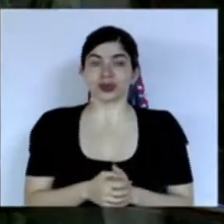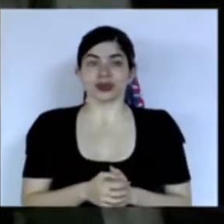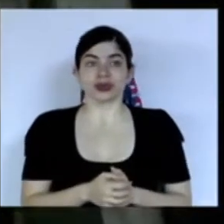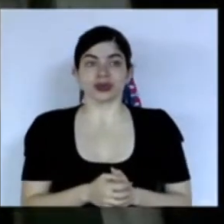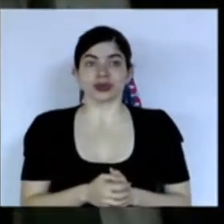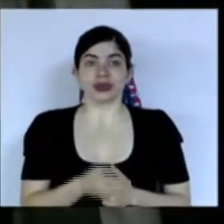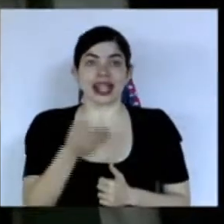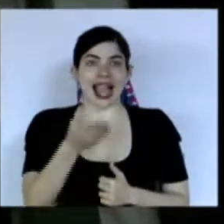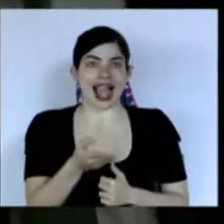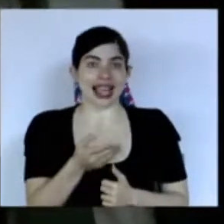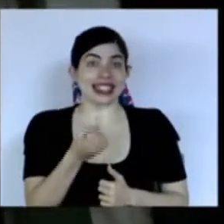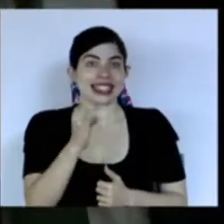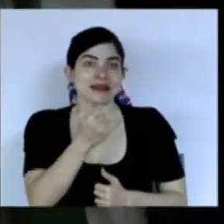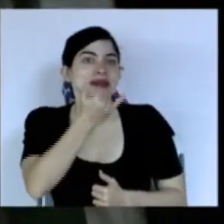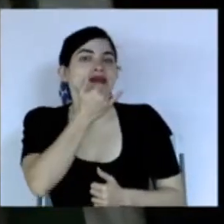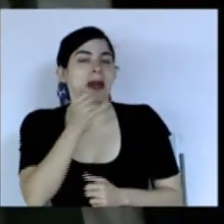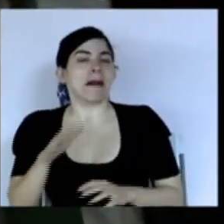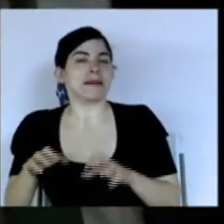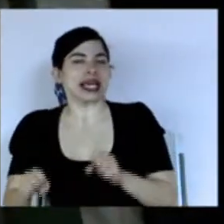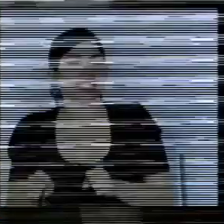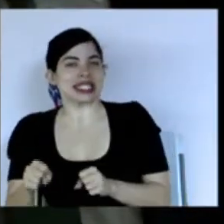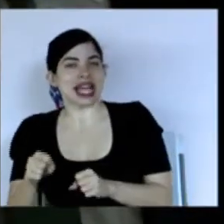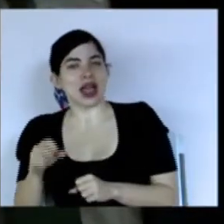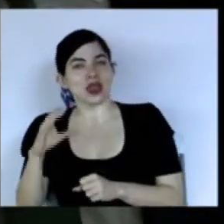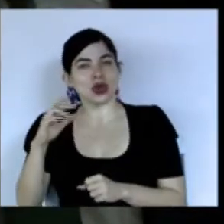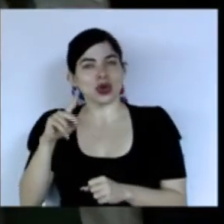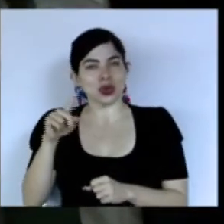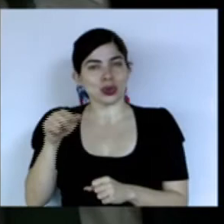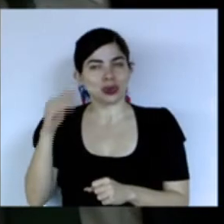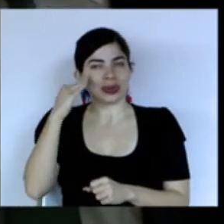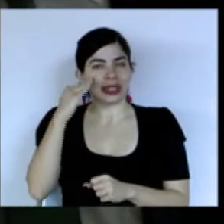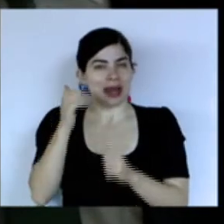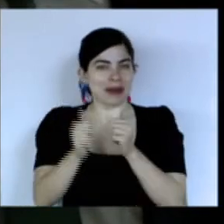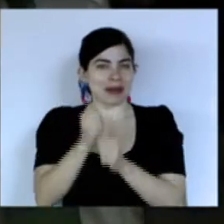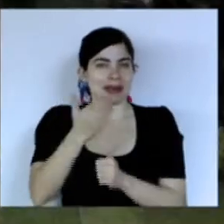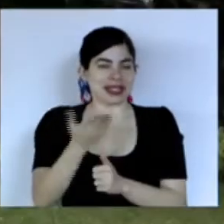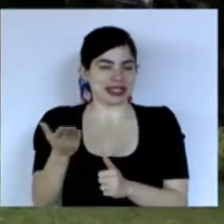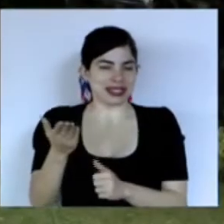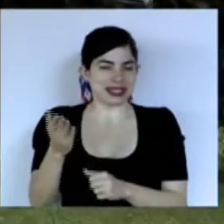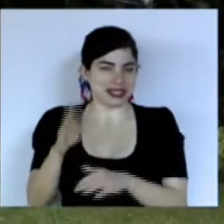y aquí se me equivoco también el magistrado cruz es el que conoce más de eso